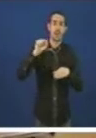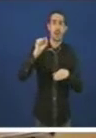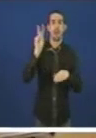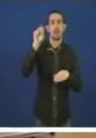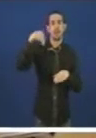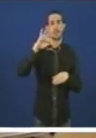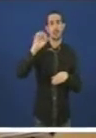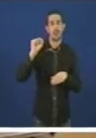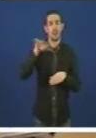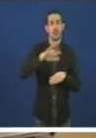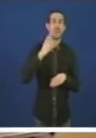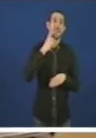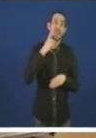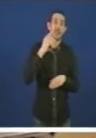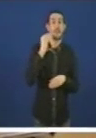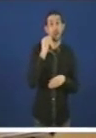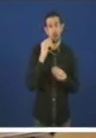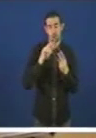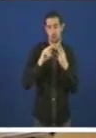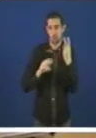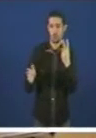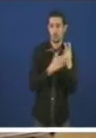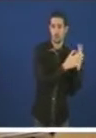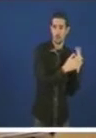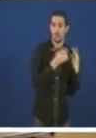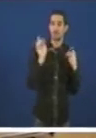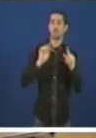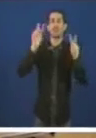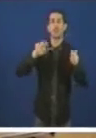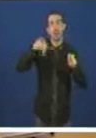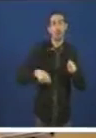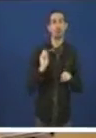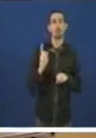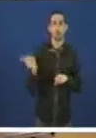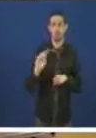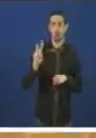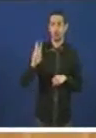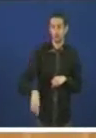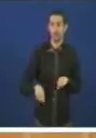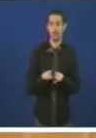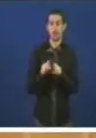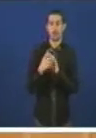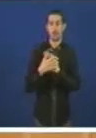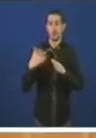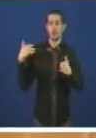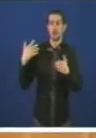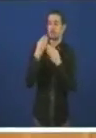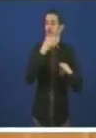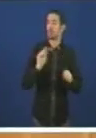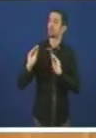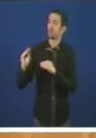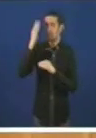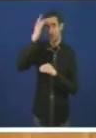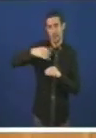E esta afirmación non é baladí señor Blanco senón que ven avalada pola traxectoria das súas iniciativas